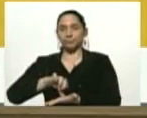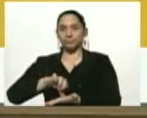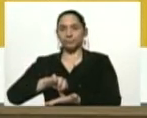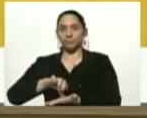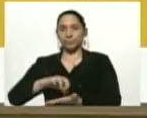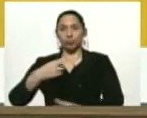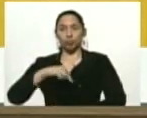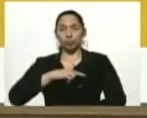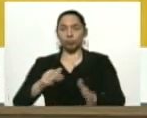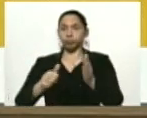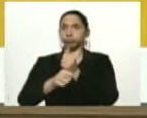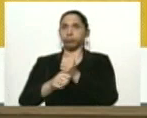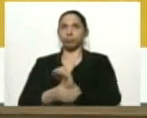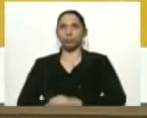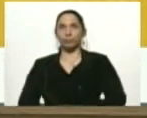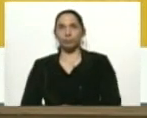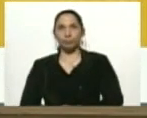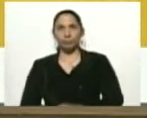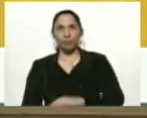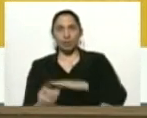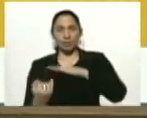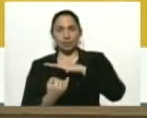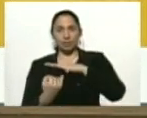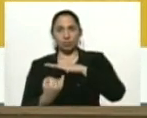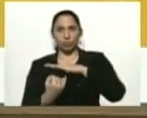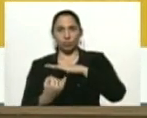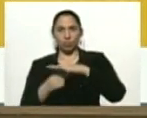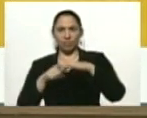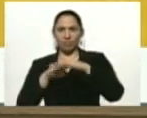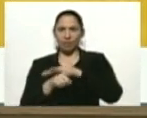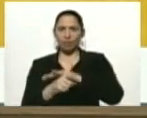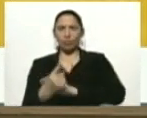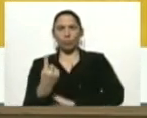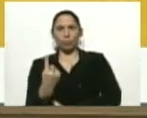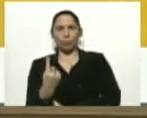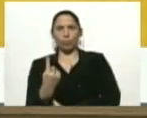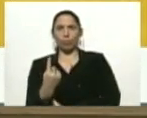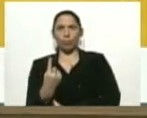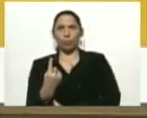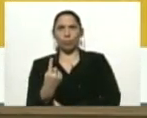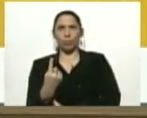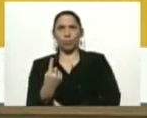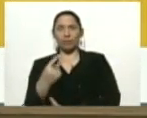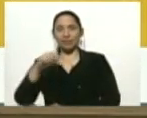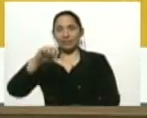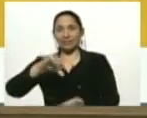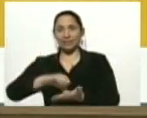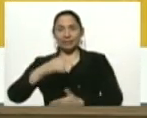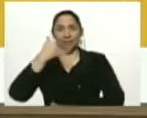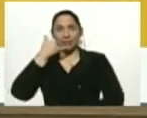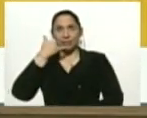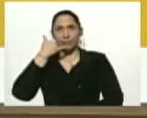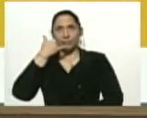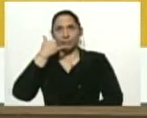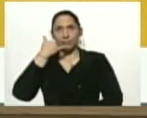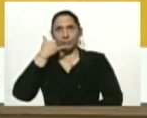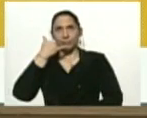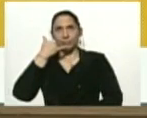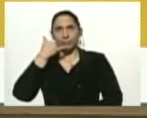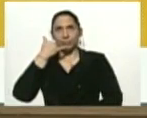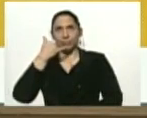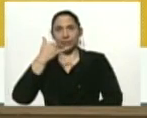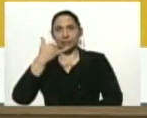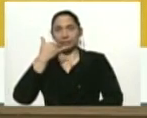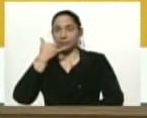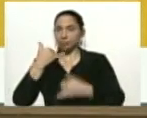encontrado en una institución dentro de una central telefónica. Es un foco de operadores de